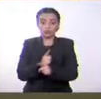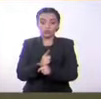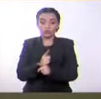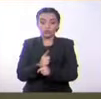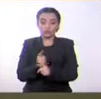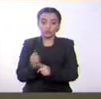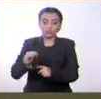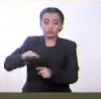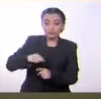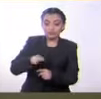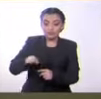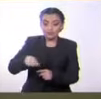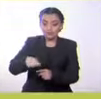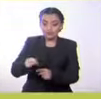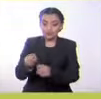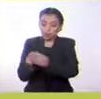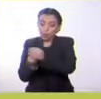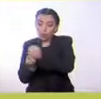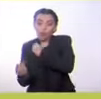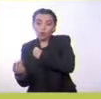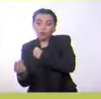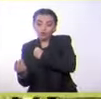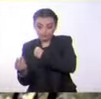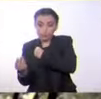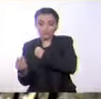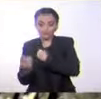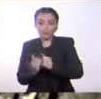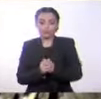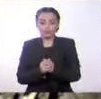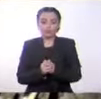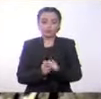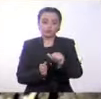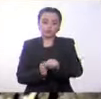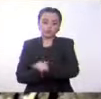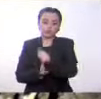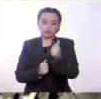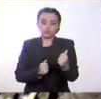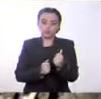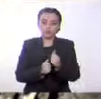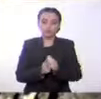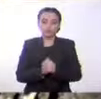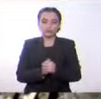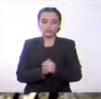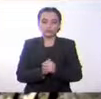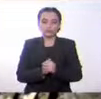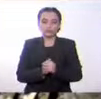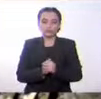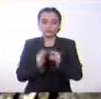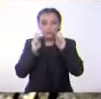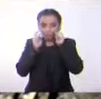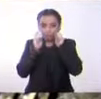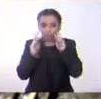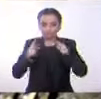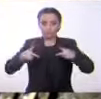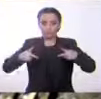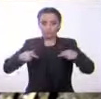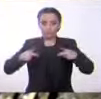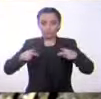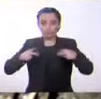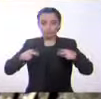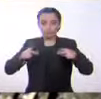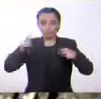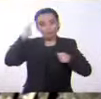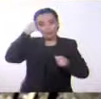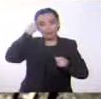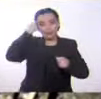ovíparo. Pasemos a la siguiente imagen. Mírala con cuidado. Piensa por